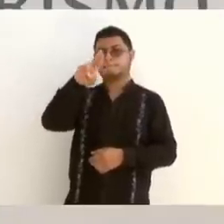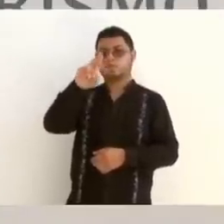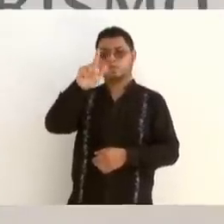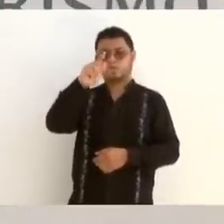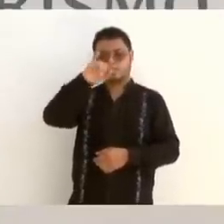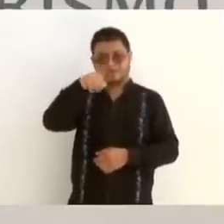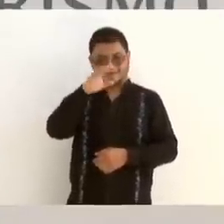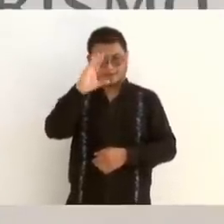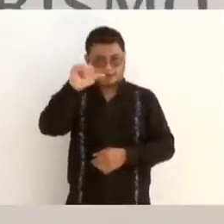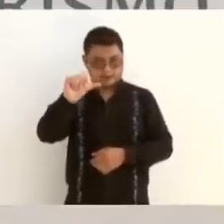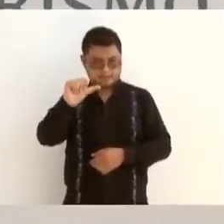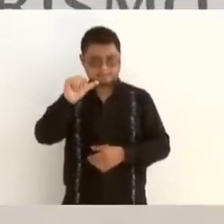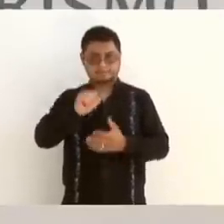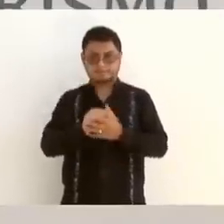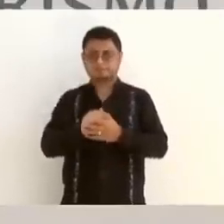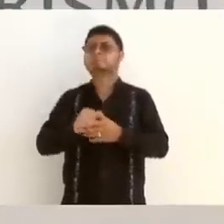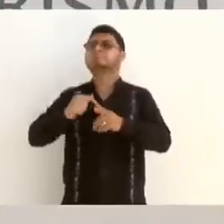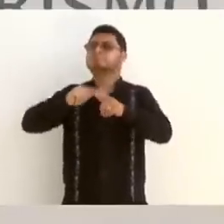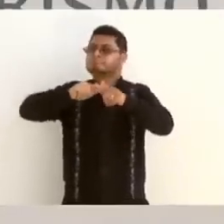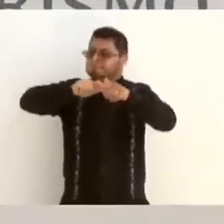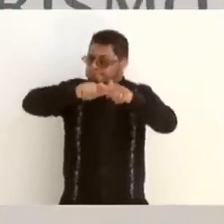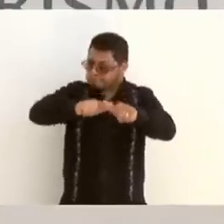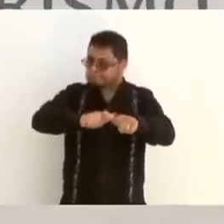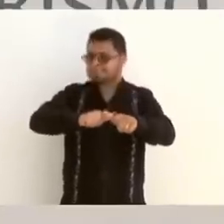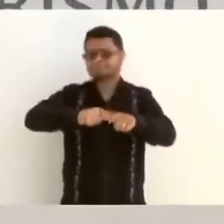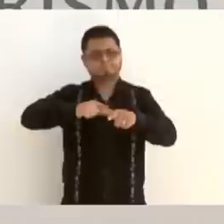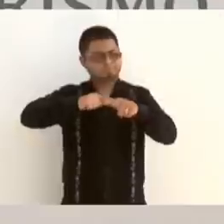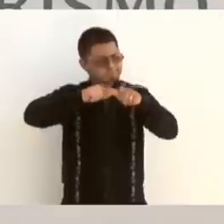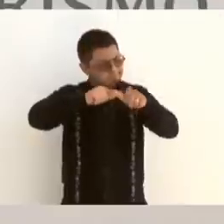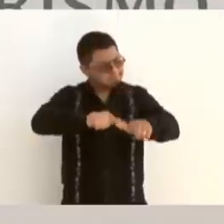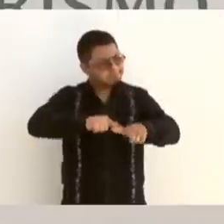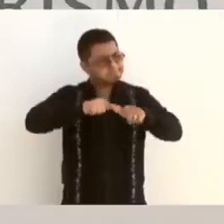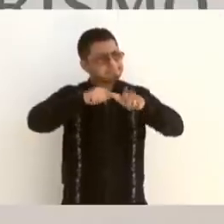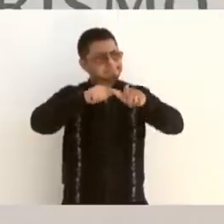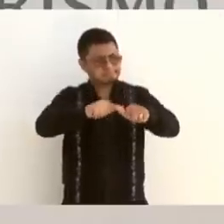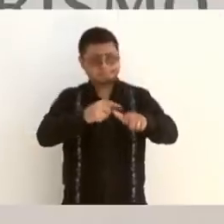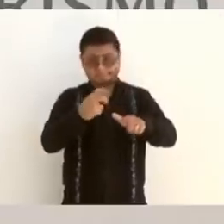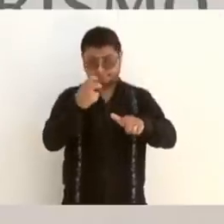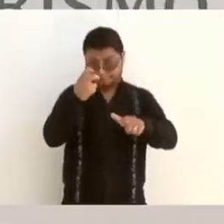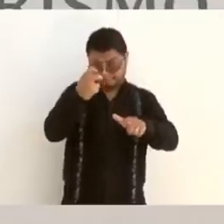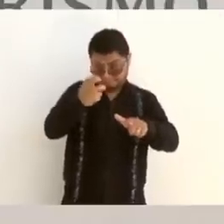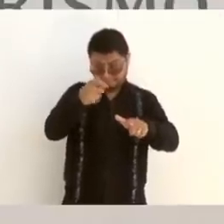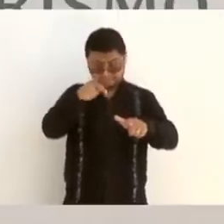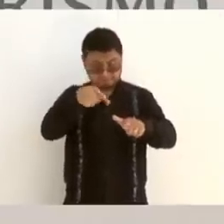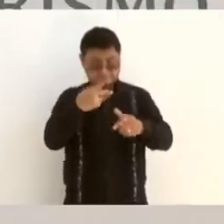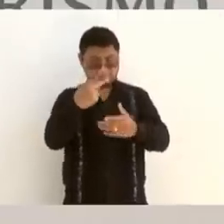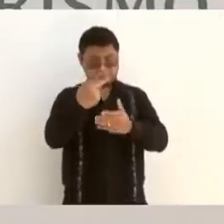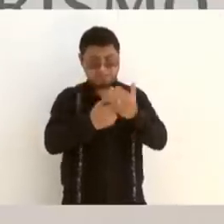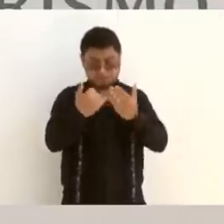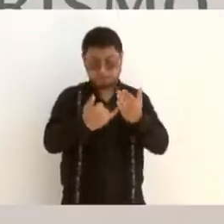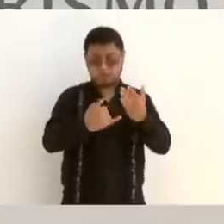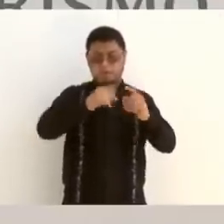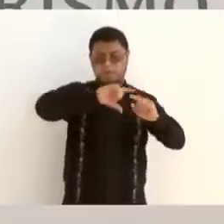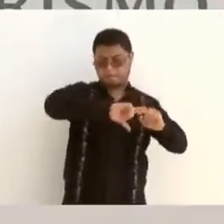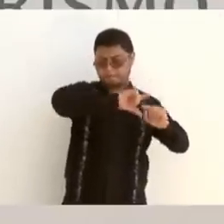Se continúa con el presidente